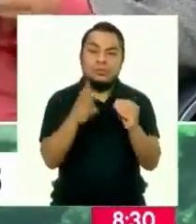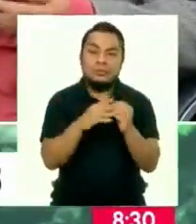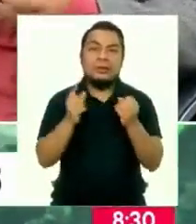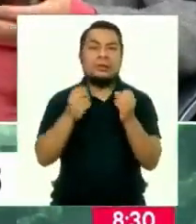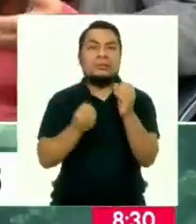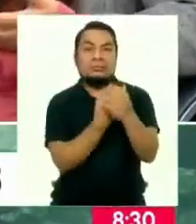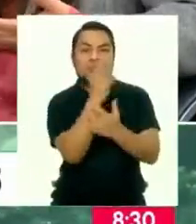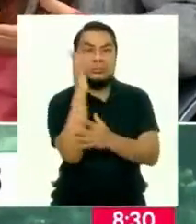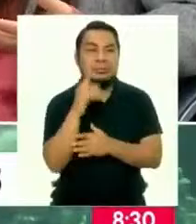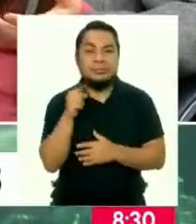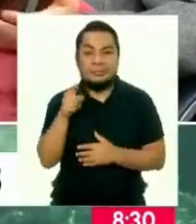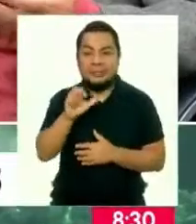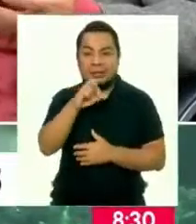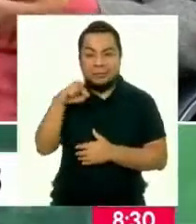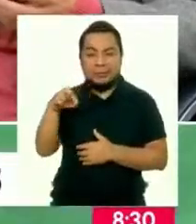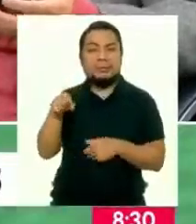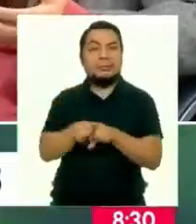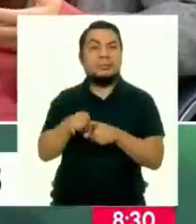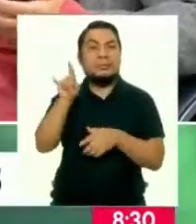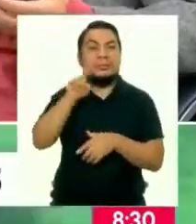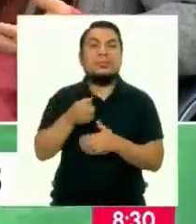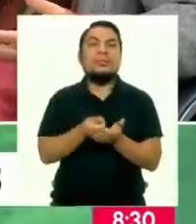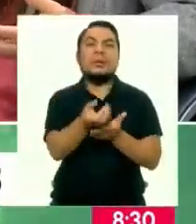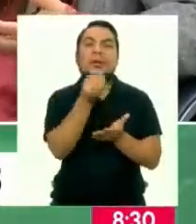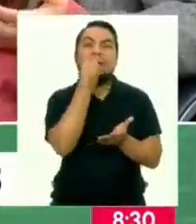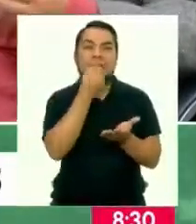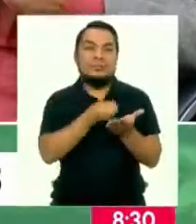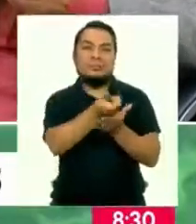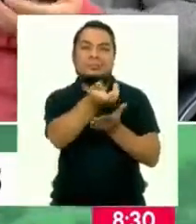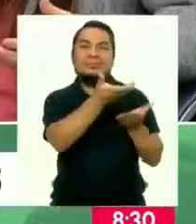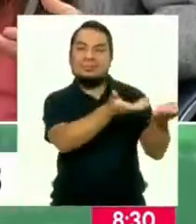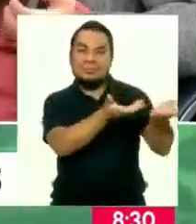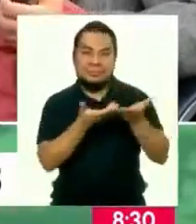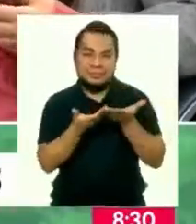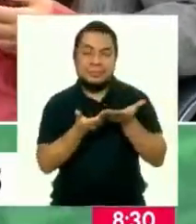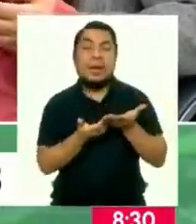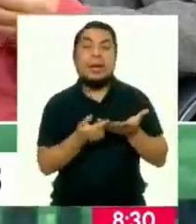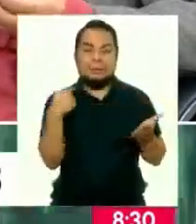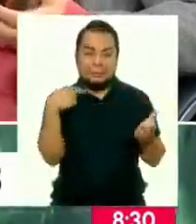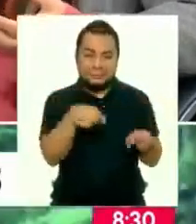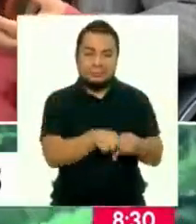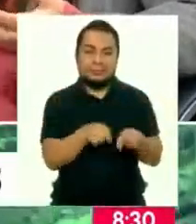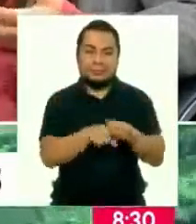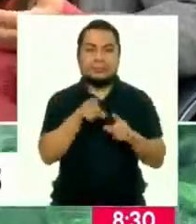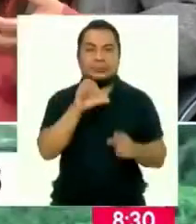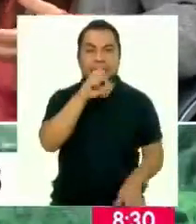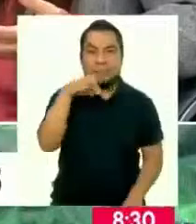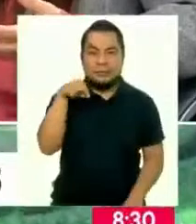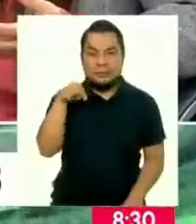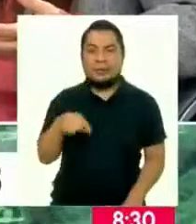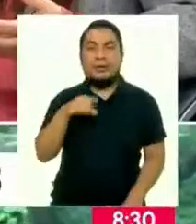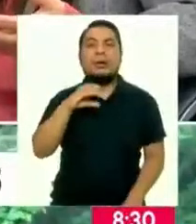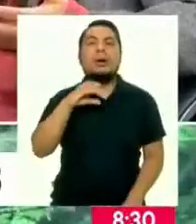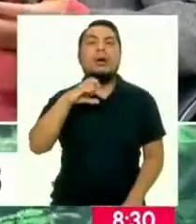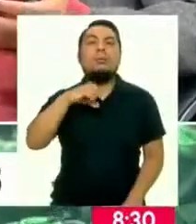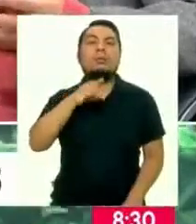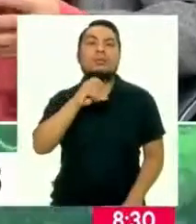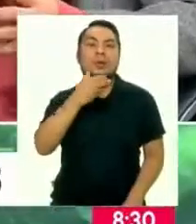a través del aplicativo, así como usamos para pedir otros productos con delivery, nosotros instalamos el aplicativo Cusicuy,